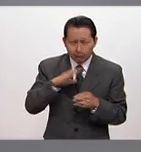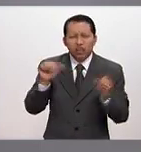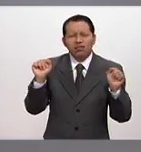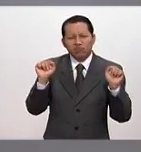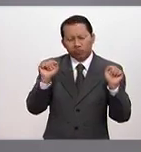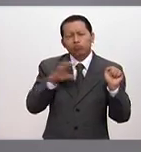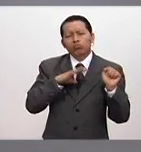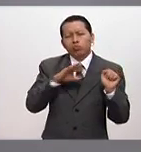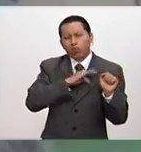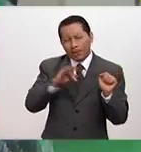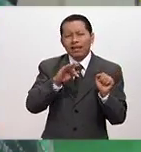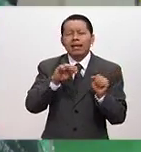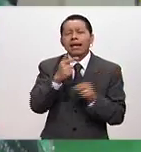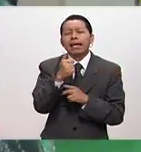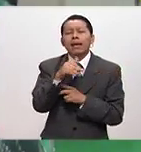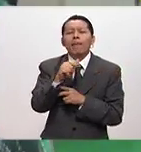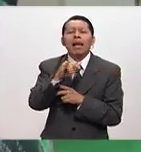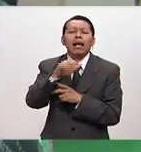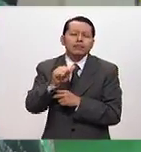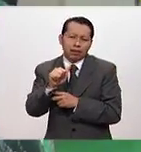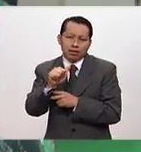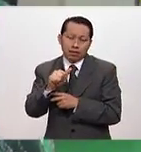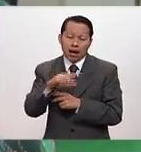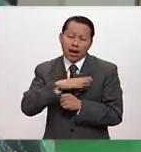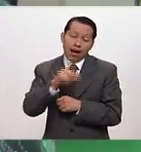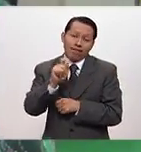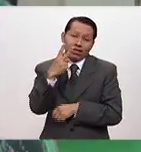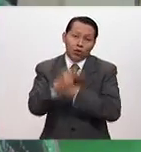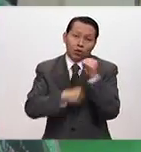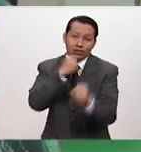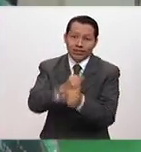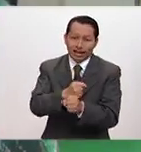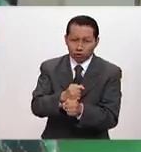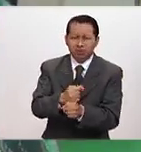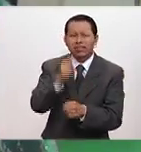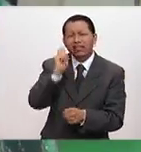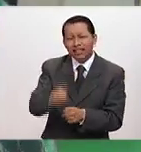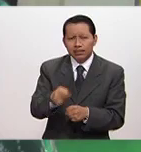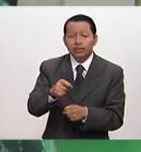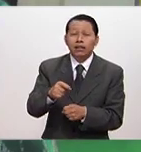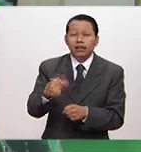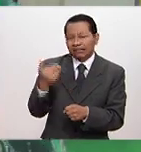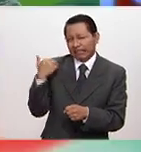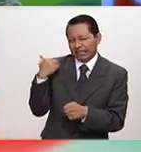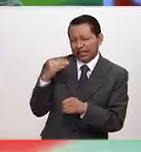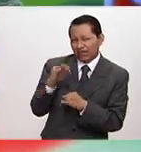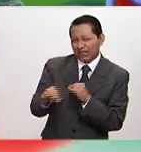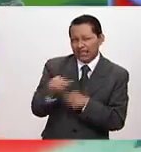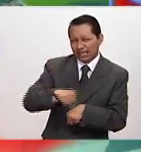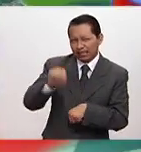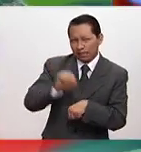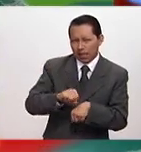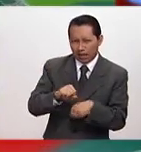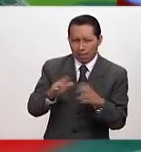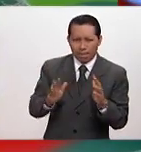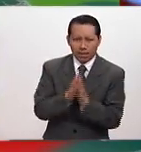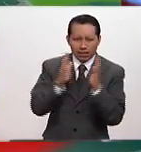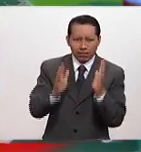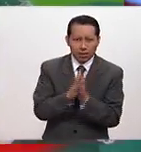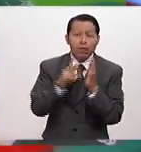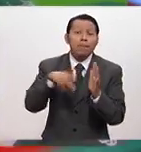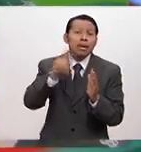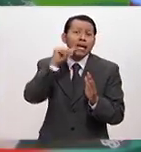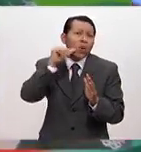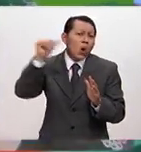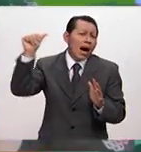que fue a participar en sus primeros Juegos Olímpicos. Tiene 22 años de edad. Ella fue el fin de semana realmente cuando participó. Pero ayer se